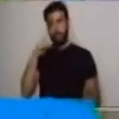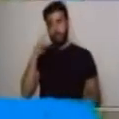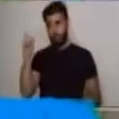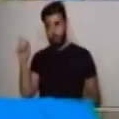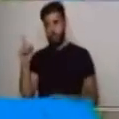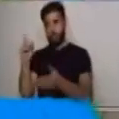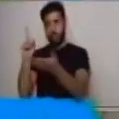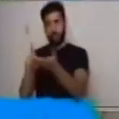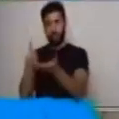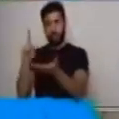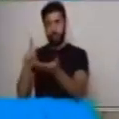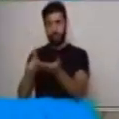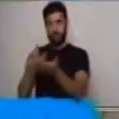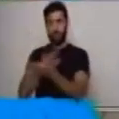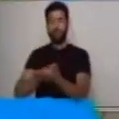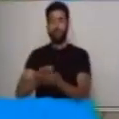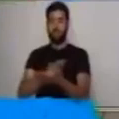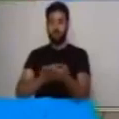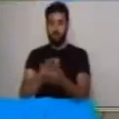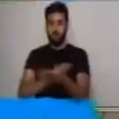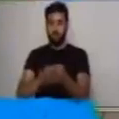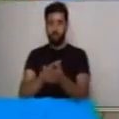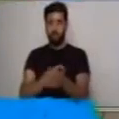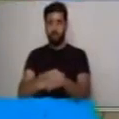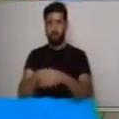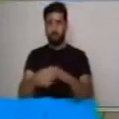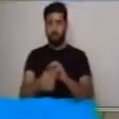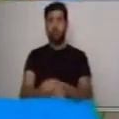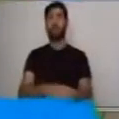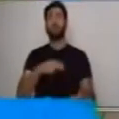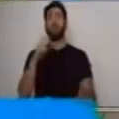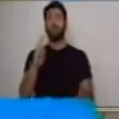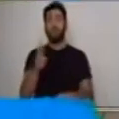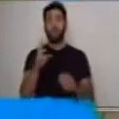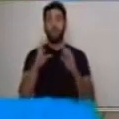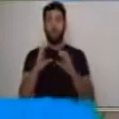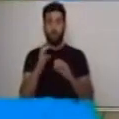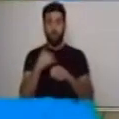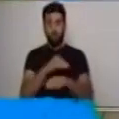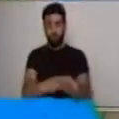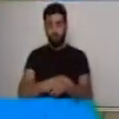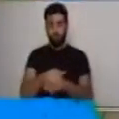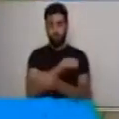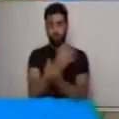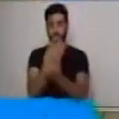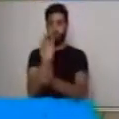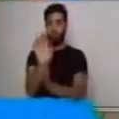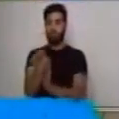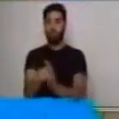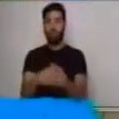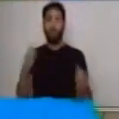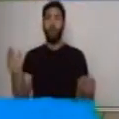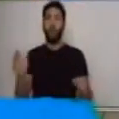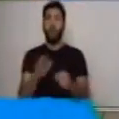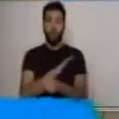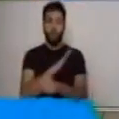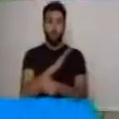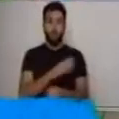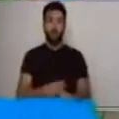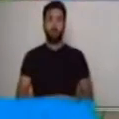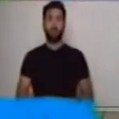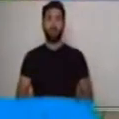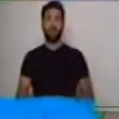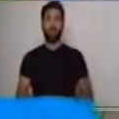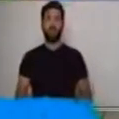antes de iniciar la clase. Teniendo cuidado, ponerlo en toda nuestra mano. ¿Sí?